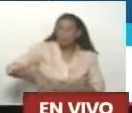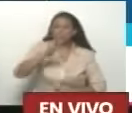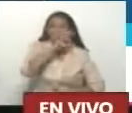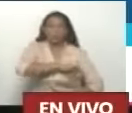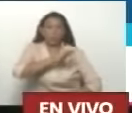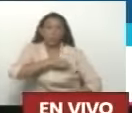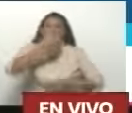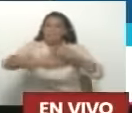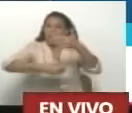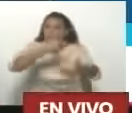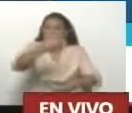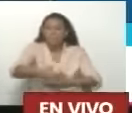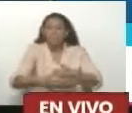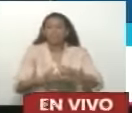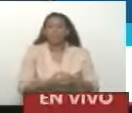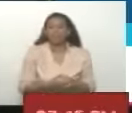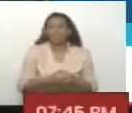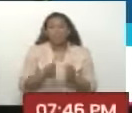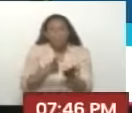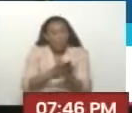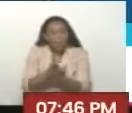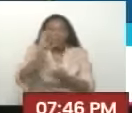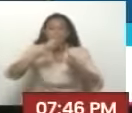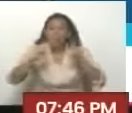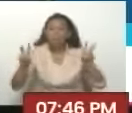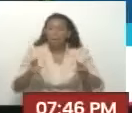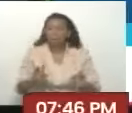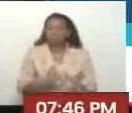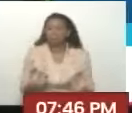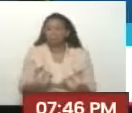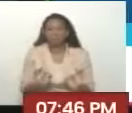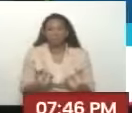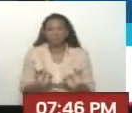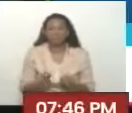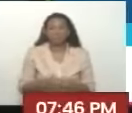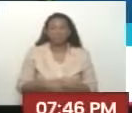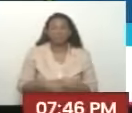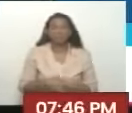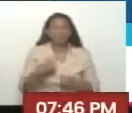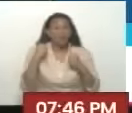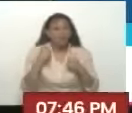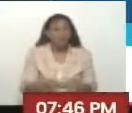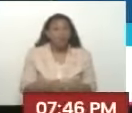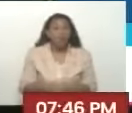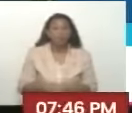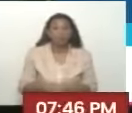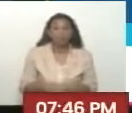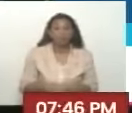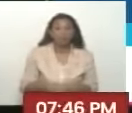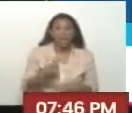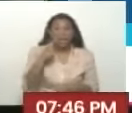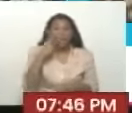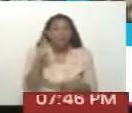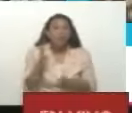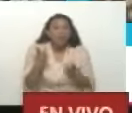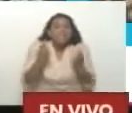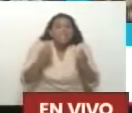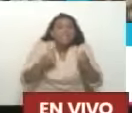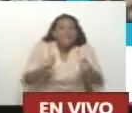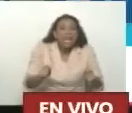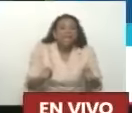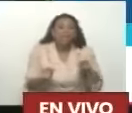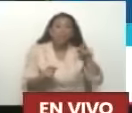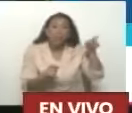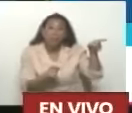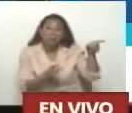Paulatina Progresiva Su camino De paz Es un pulso Ramonet Un pulso Entre